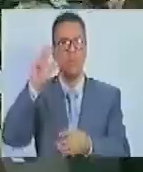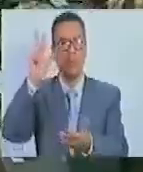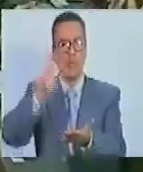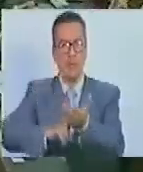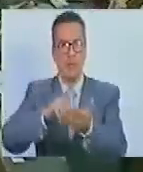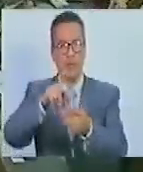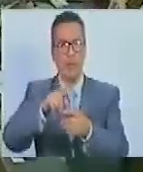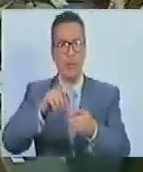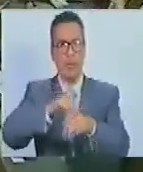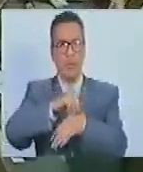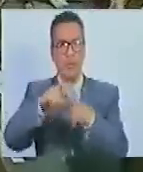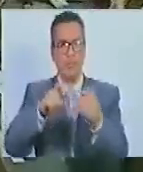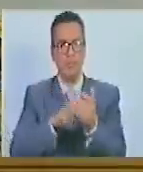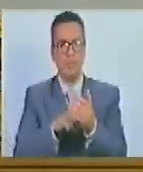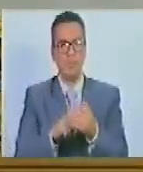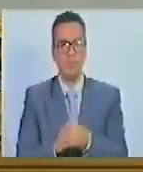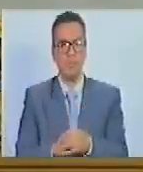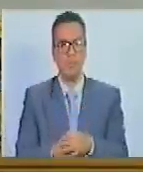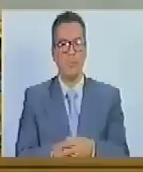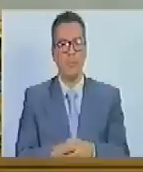aprobado por unanimidad